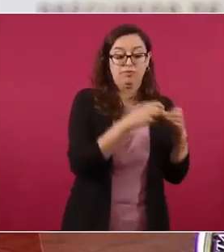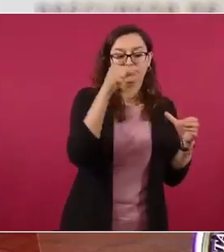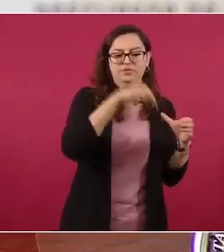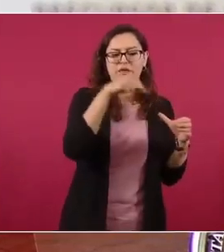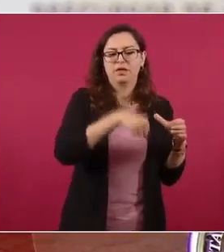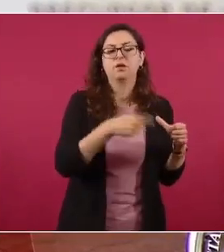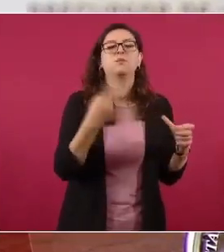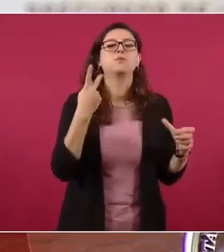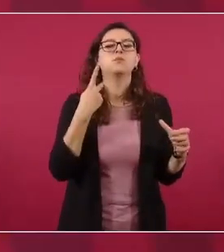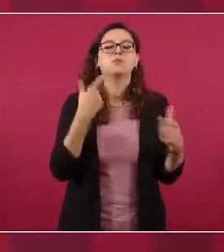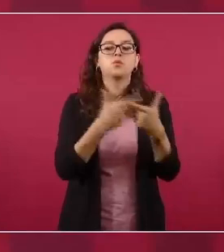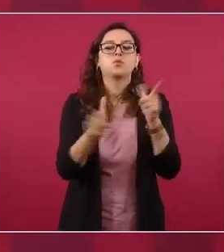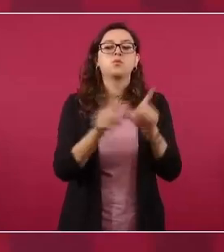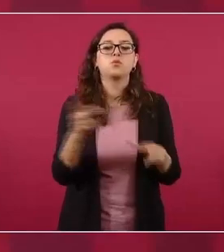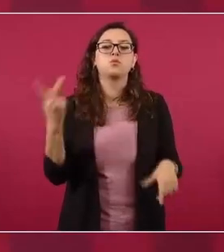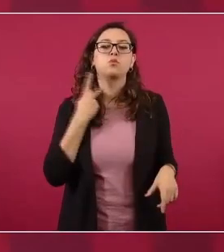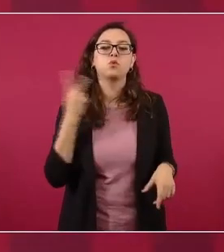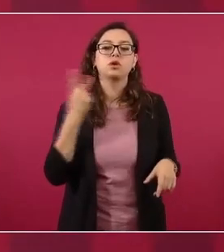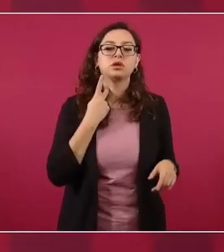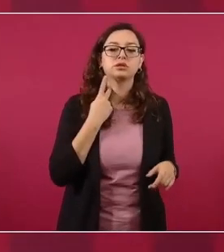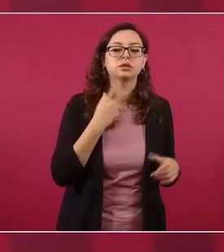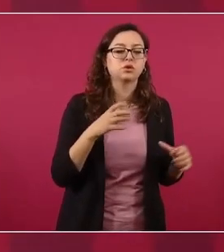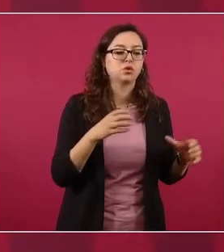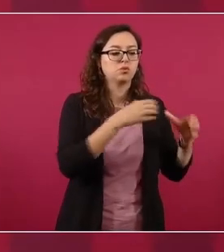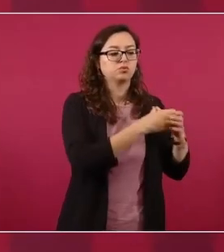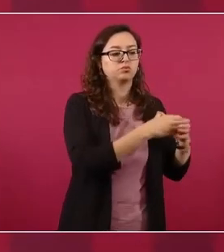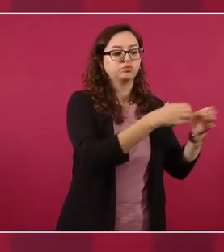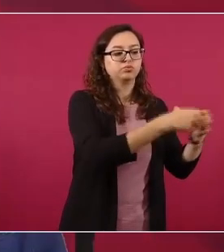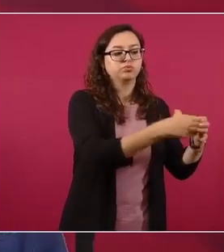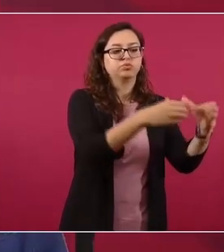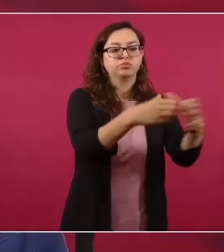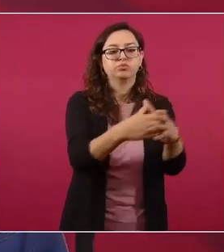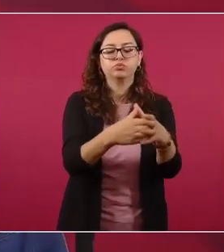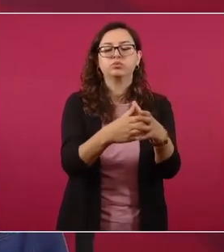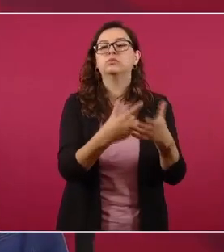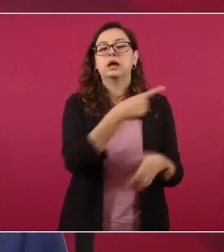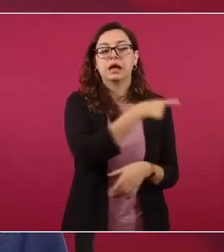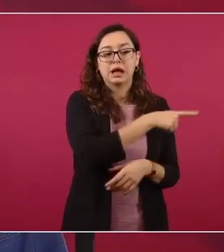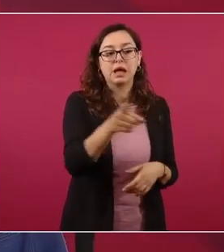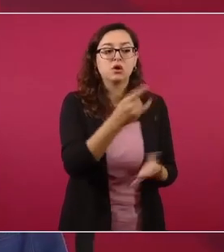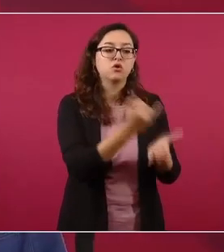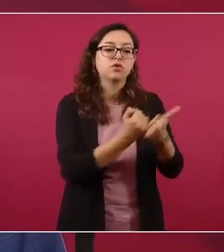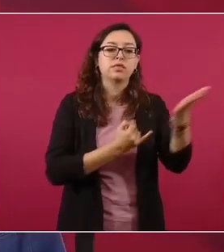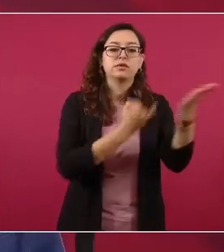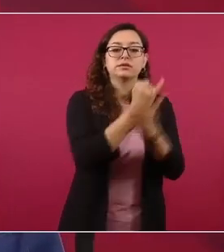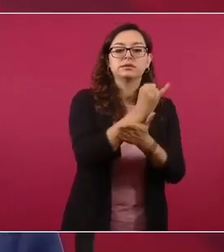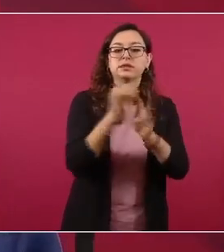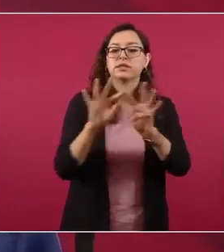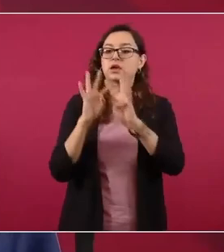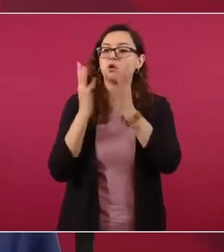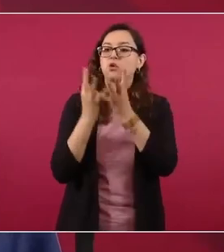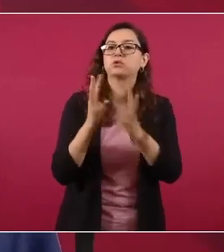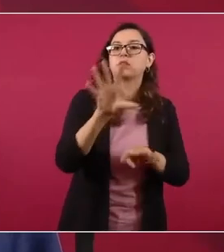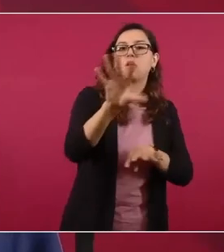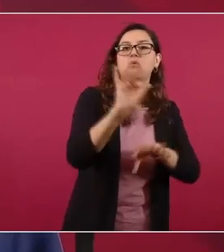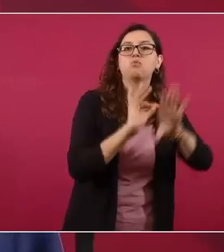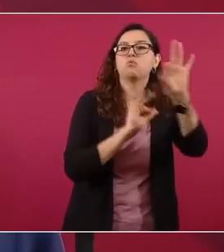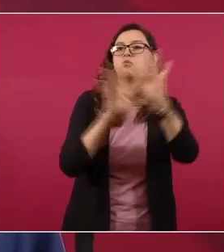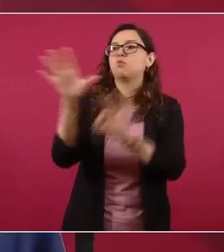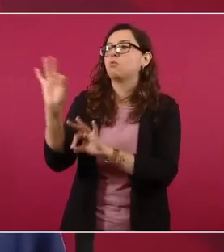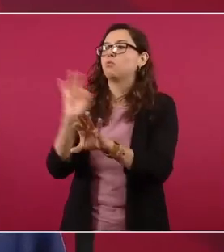nombraban a los consejeros